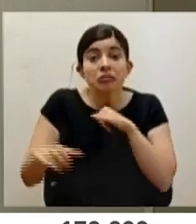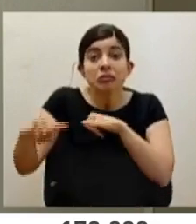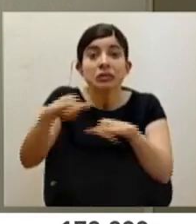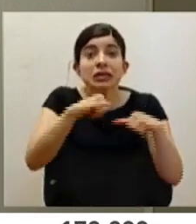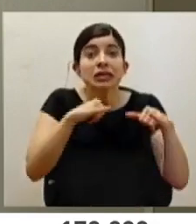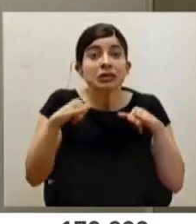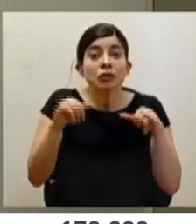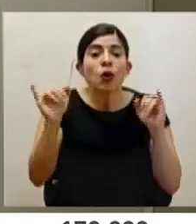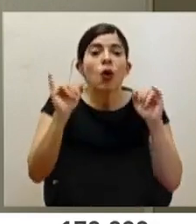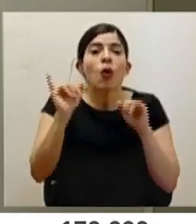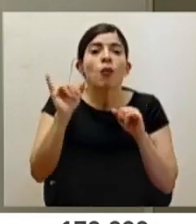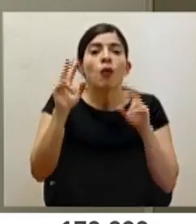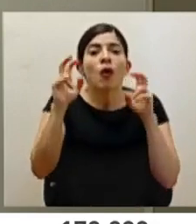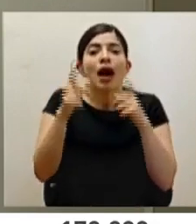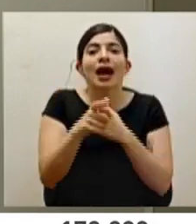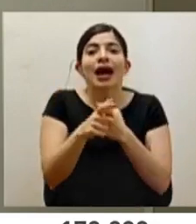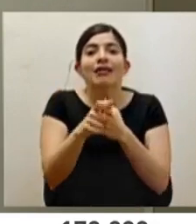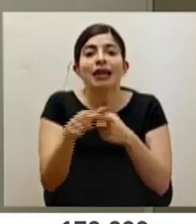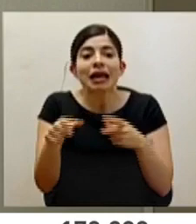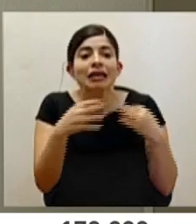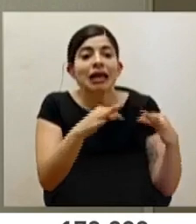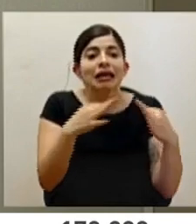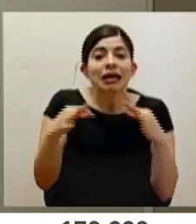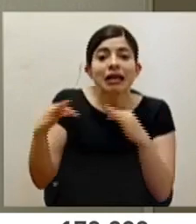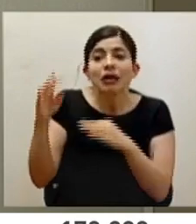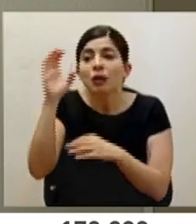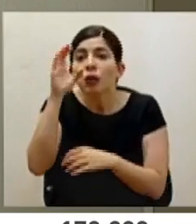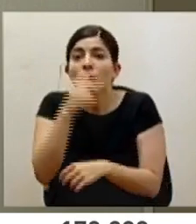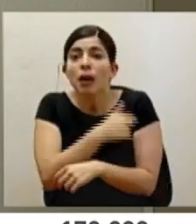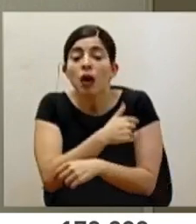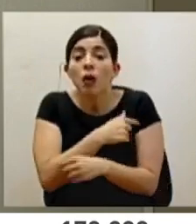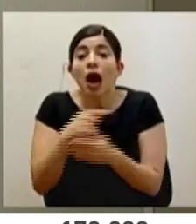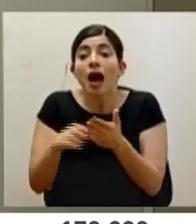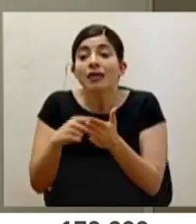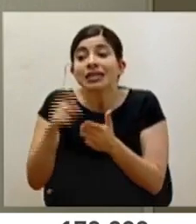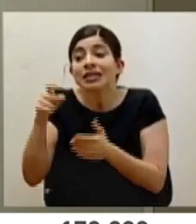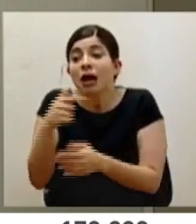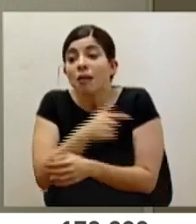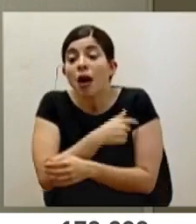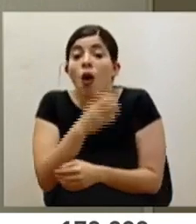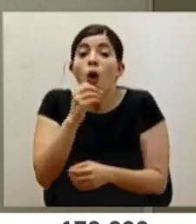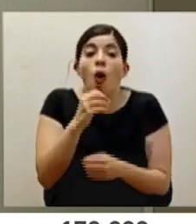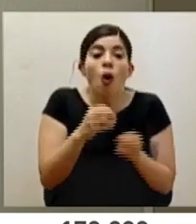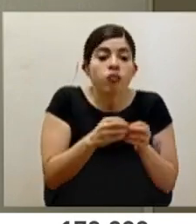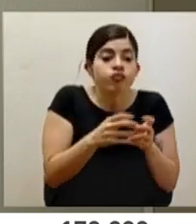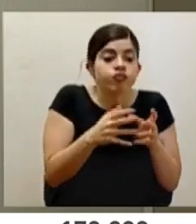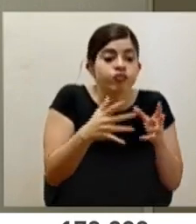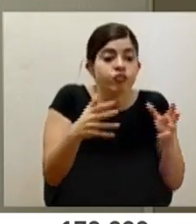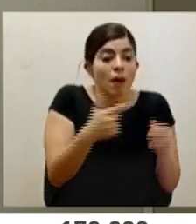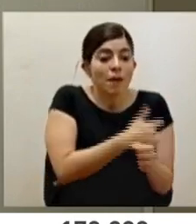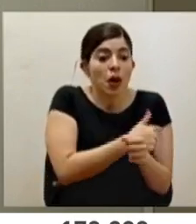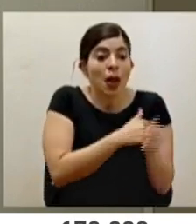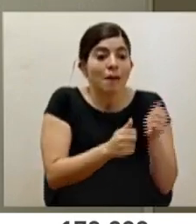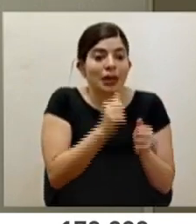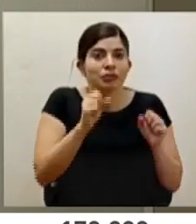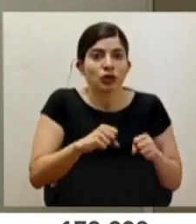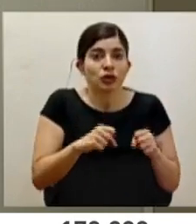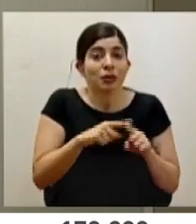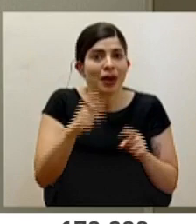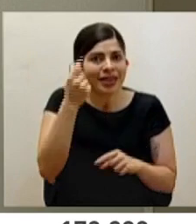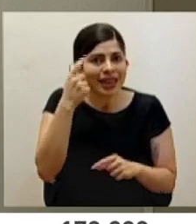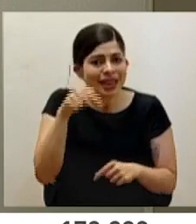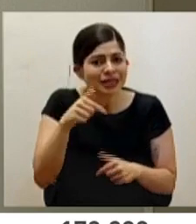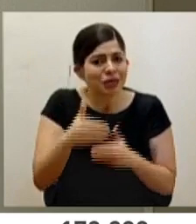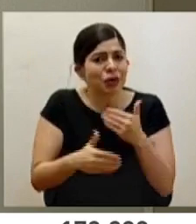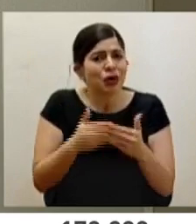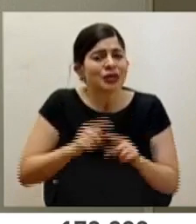esta carrera para lograr conseguir vacuna en algunos casos o, pues, alcanzar la inmunidad del rebaño lo más antes posible. Pero tenemos que entender que esto es un